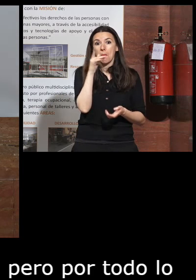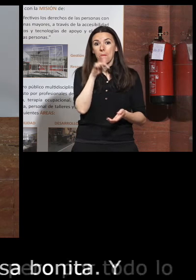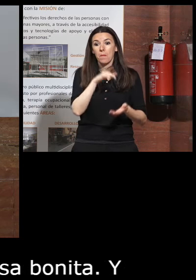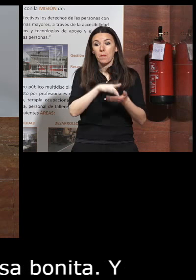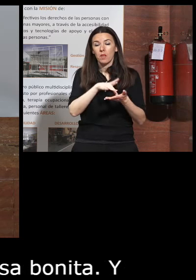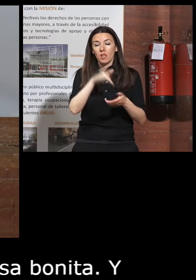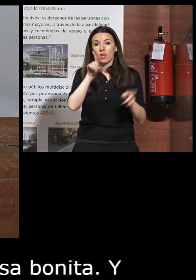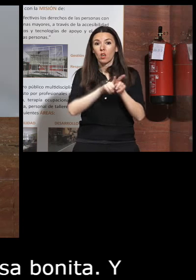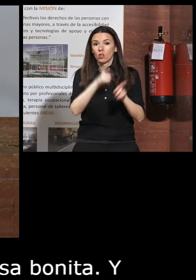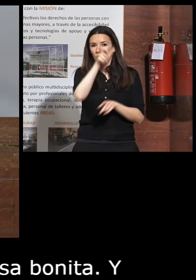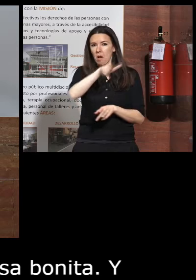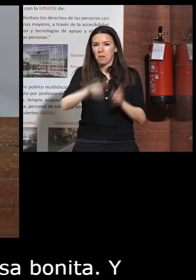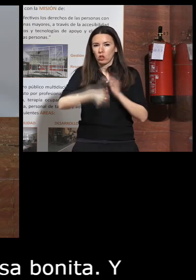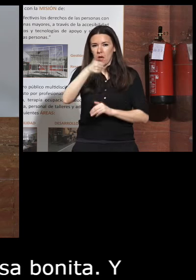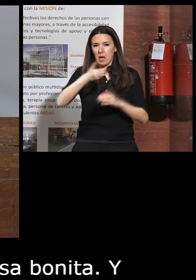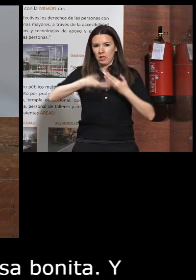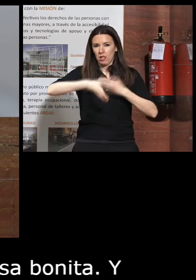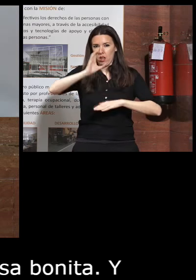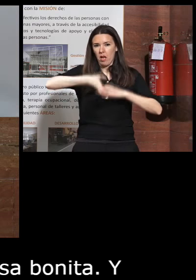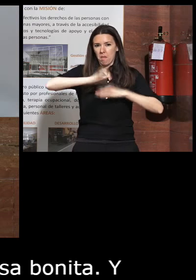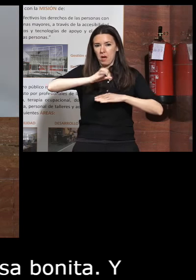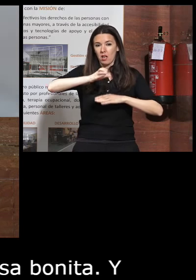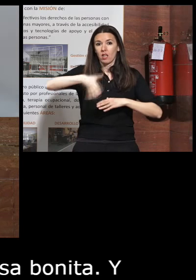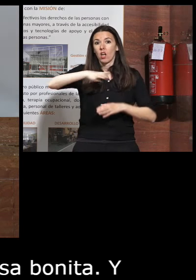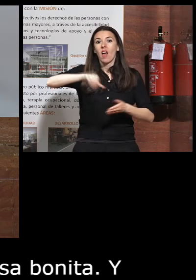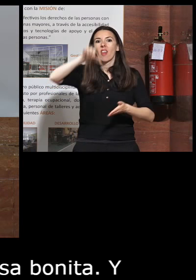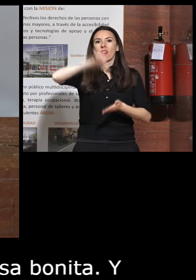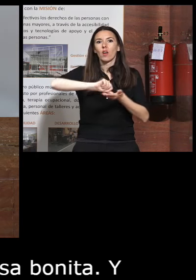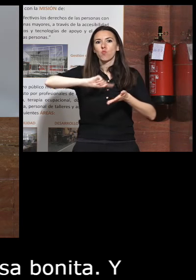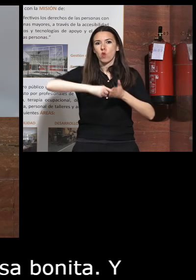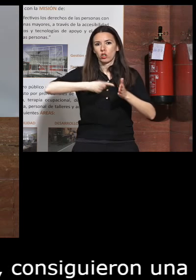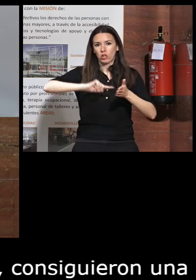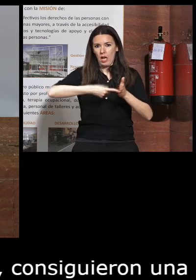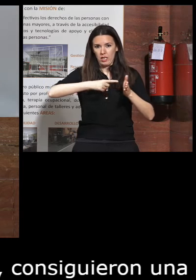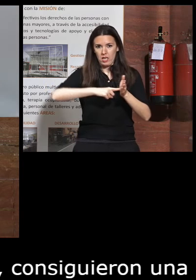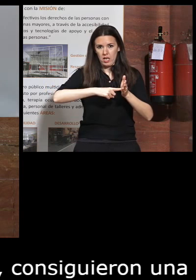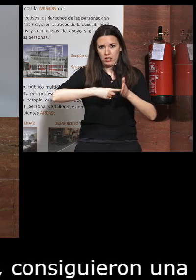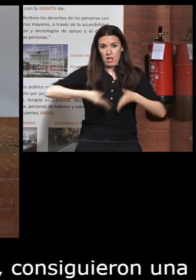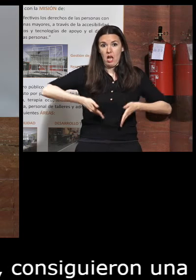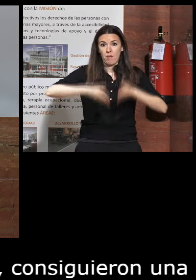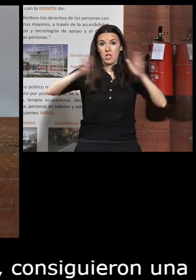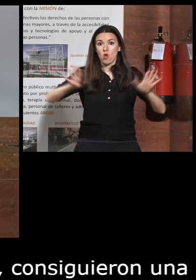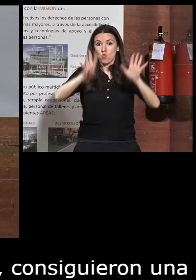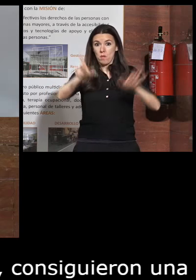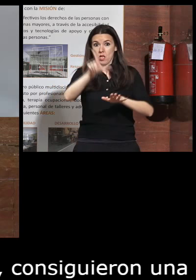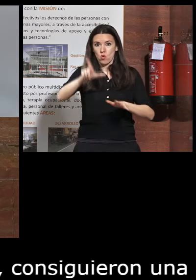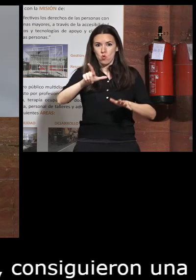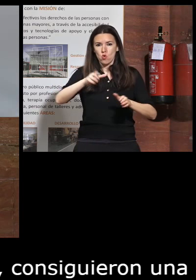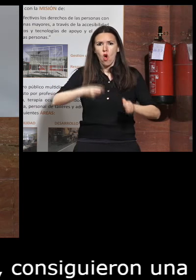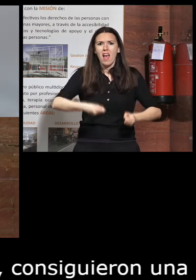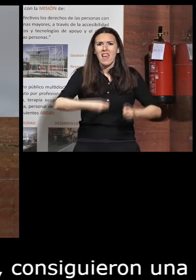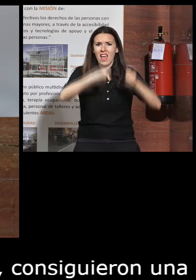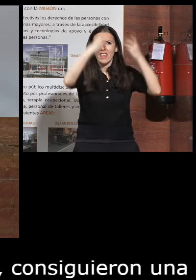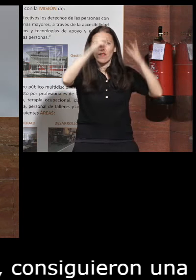lo conoce bien y alguna persona más del CEAPAT en el centro de Buenos Aires junto a la avenida 9 de Julio un edificio entero